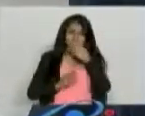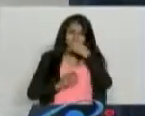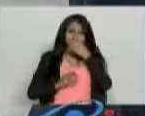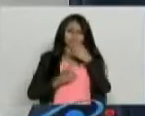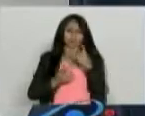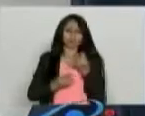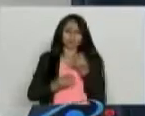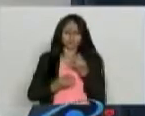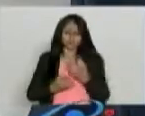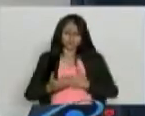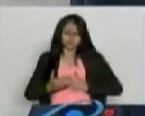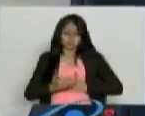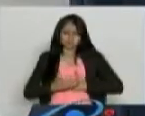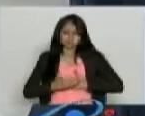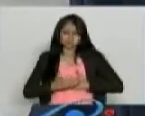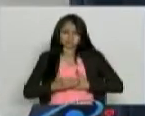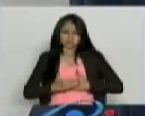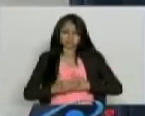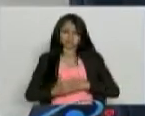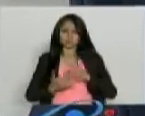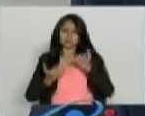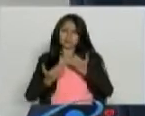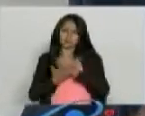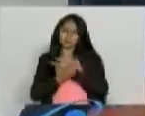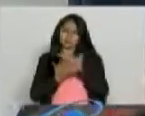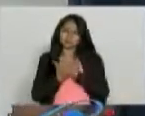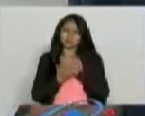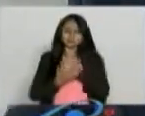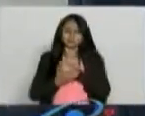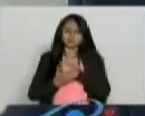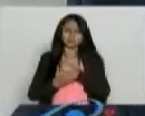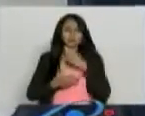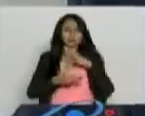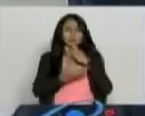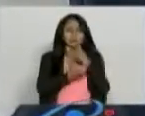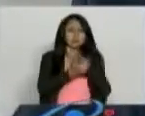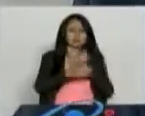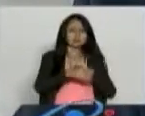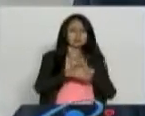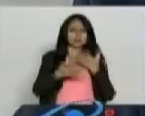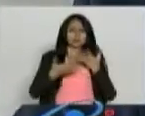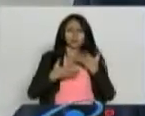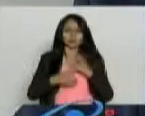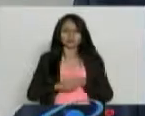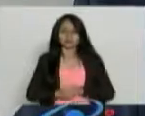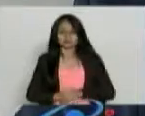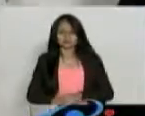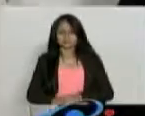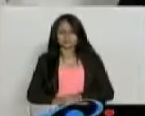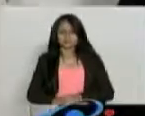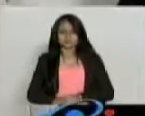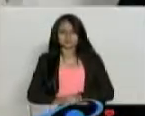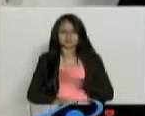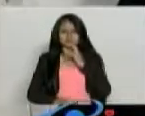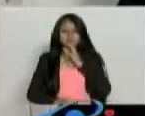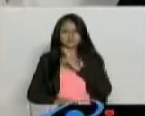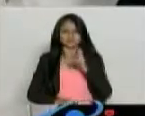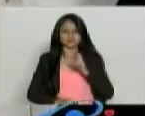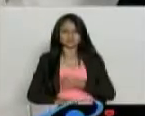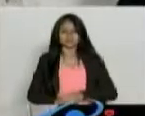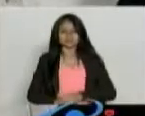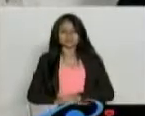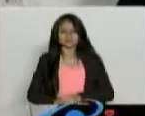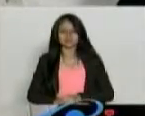dolor y la molestia que me recomienda hacer, a qué médico especialista dirigirme. Bueno, lo primero